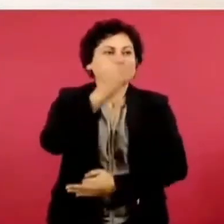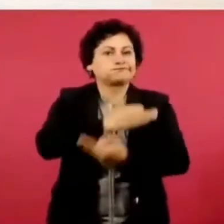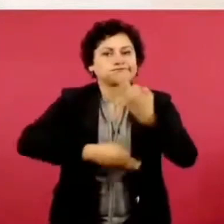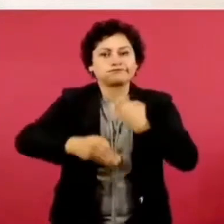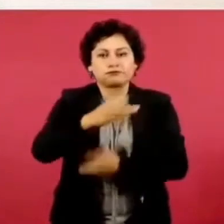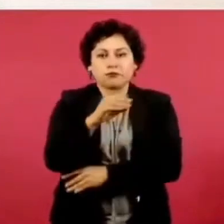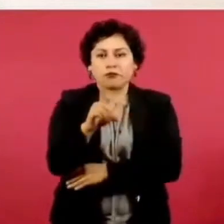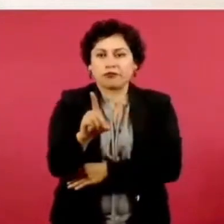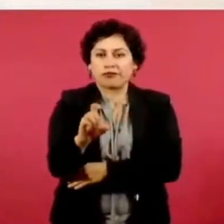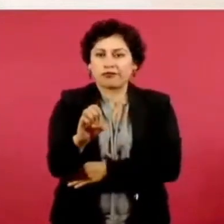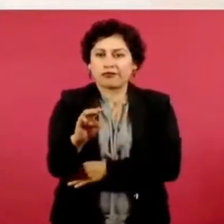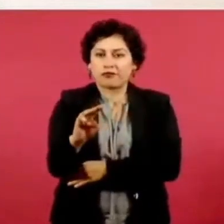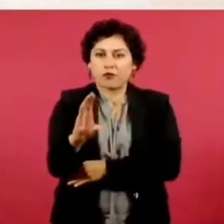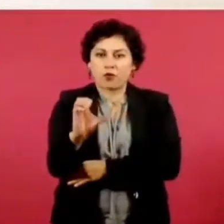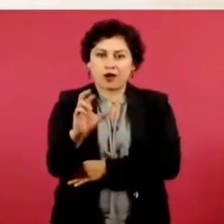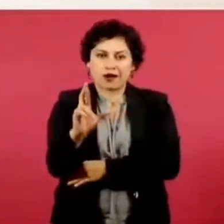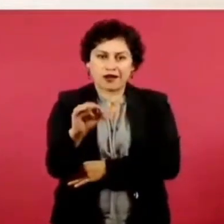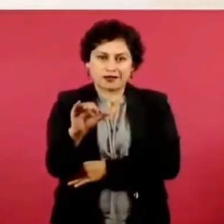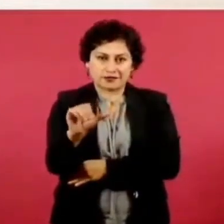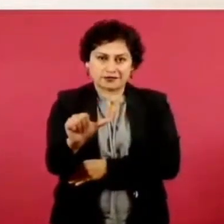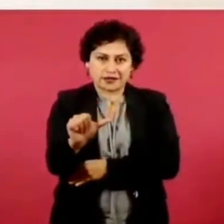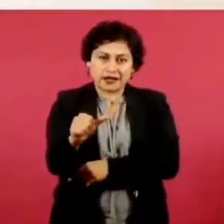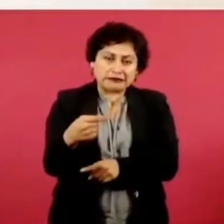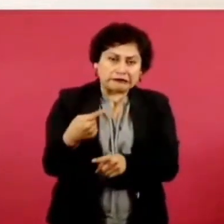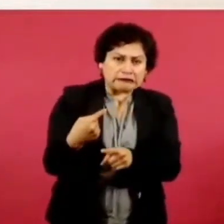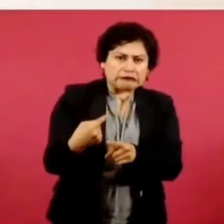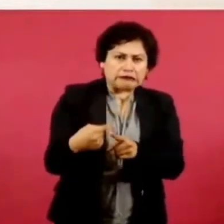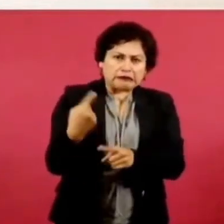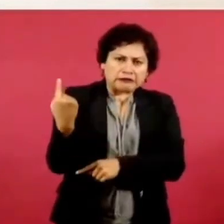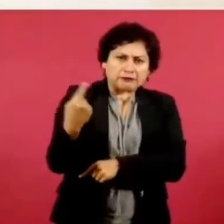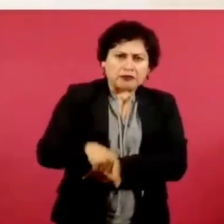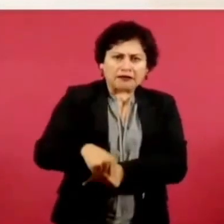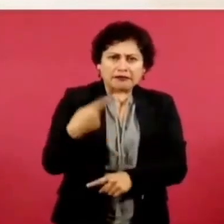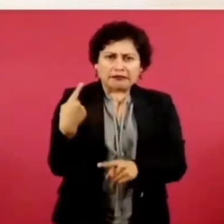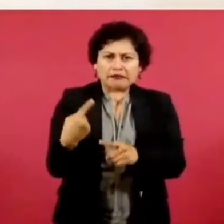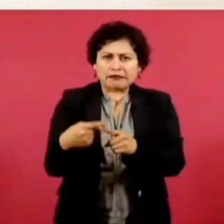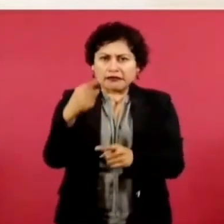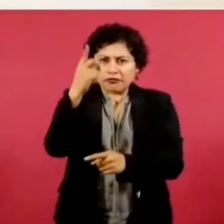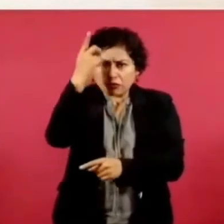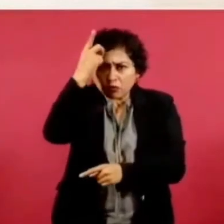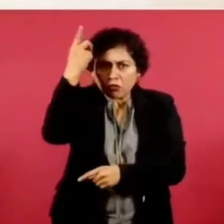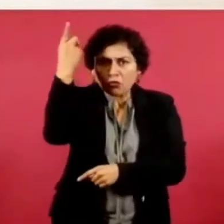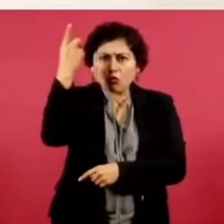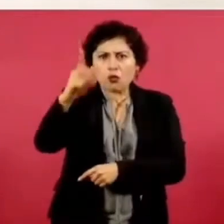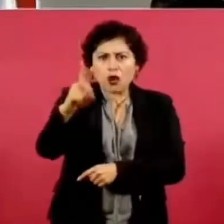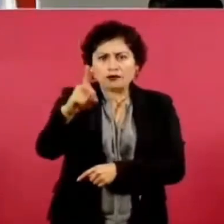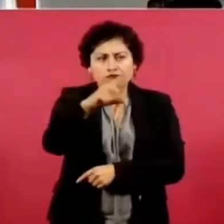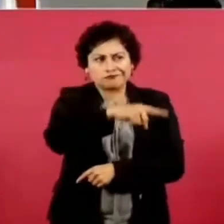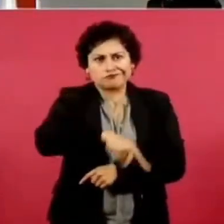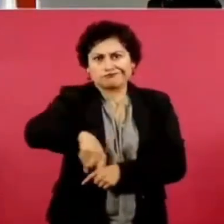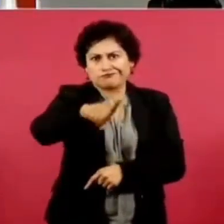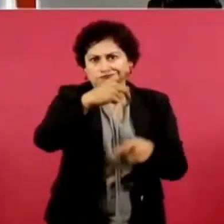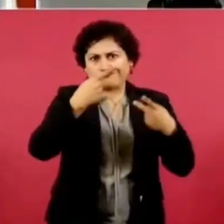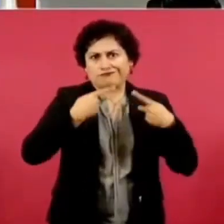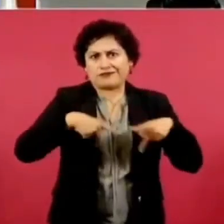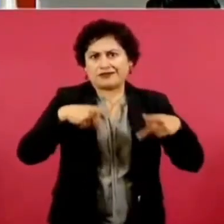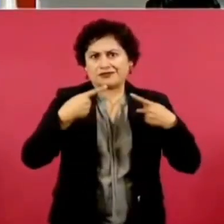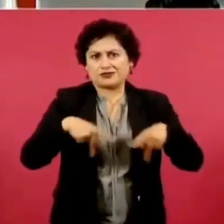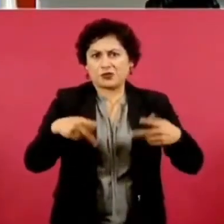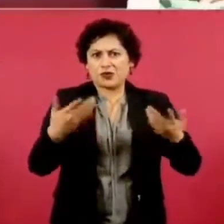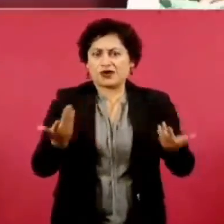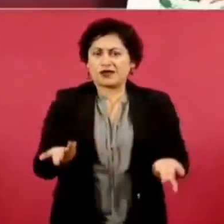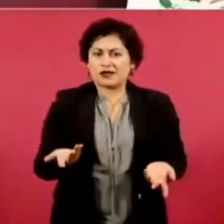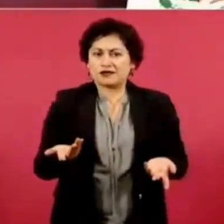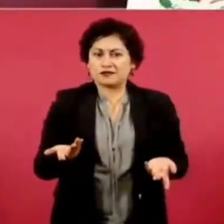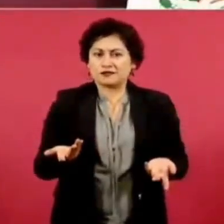es el pueblo y que nada ni nadie puede estar